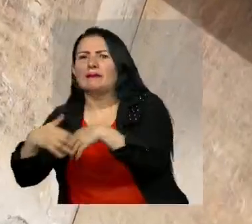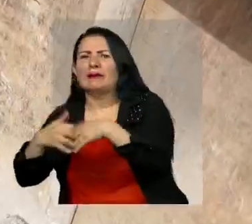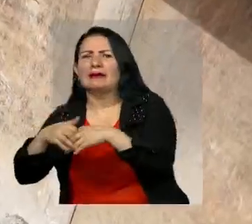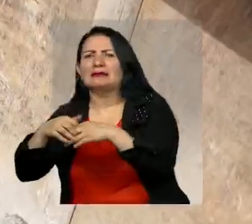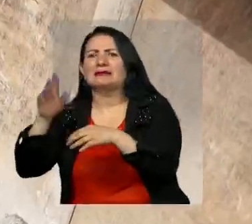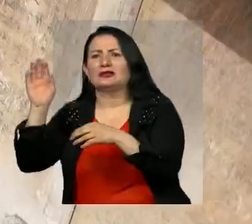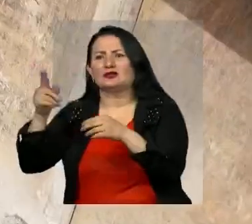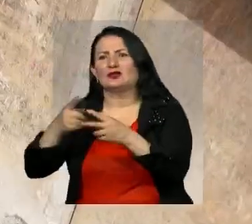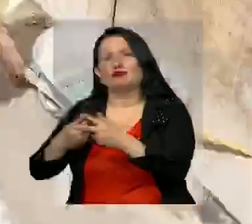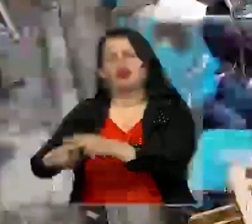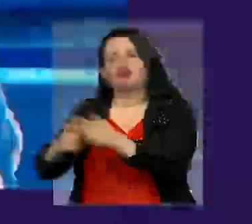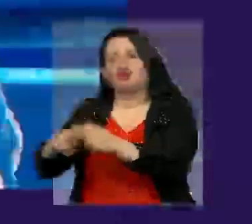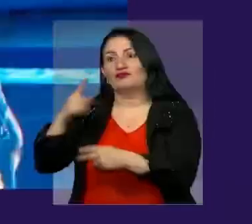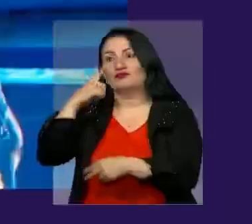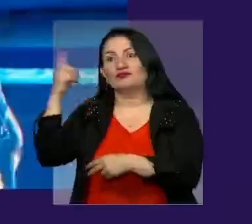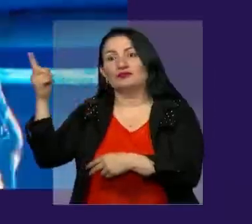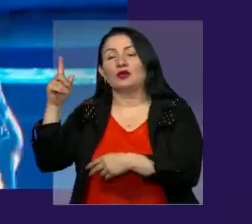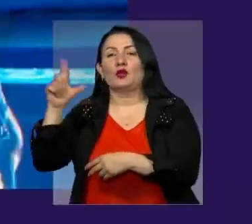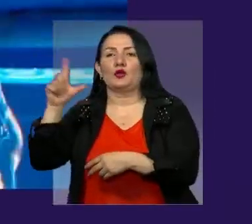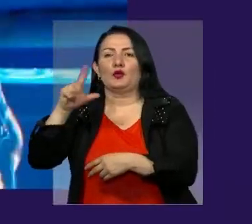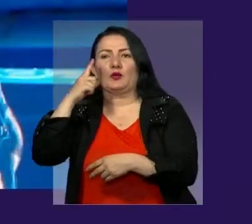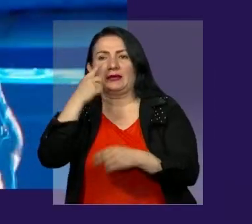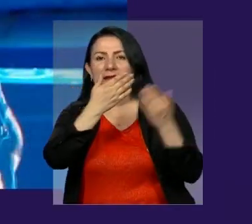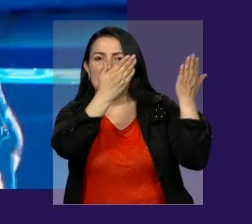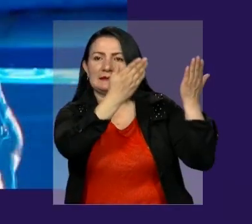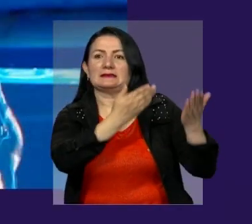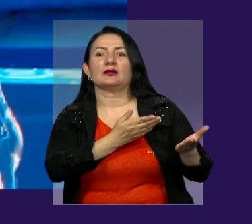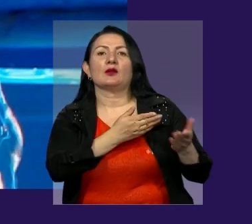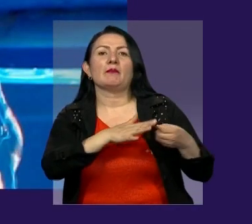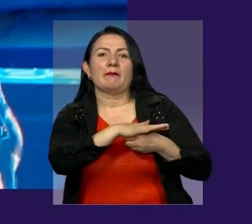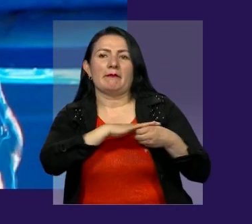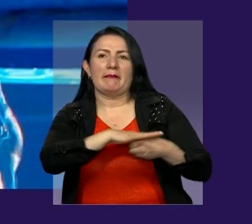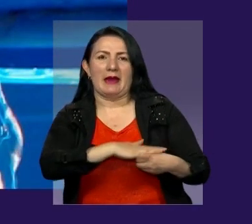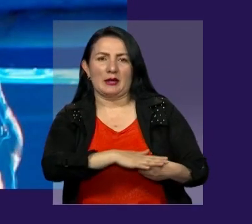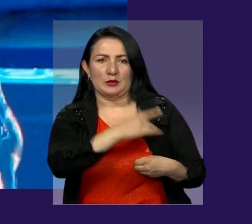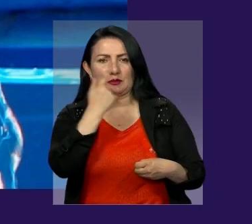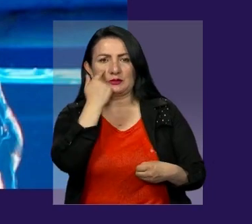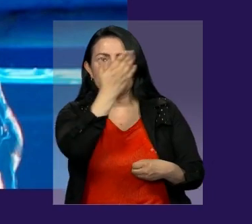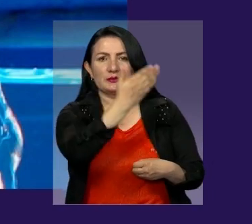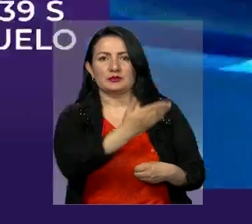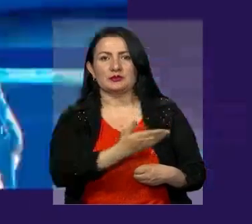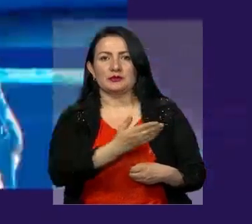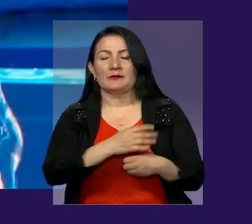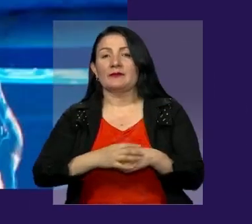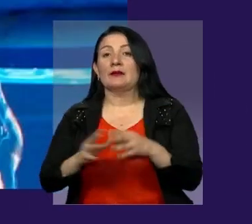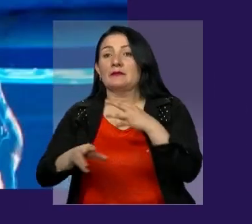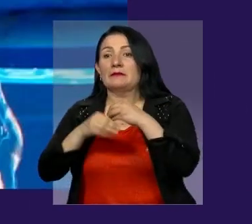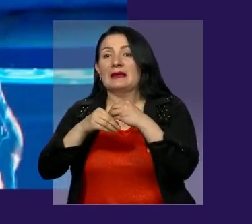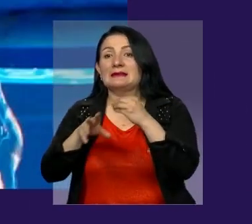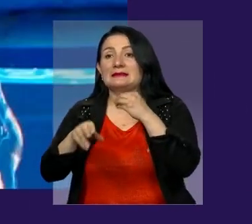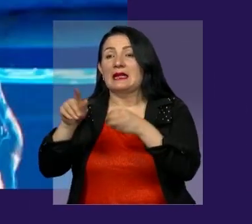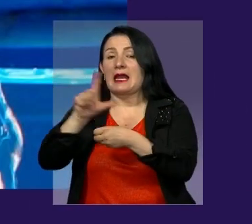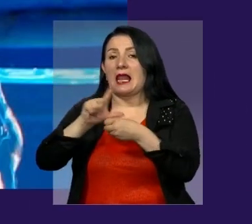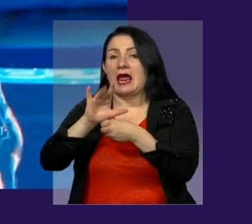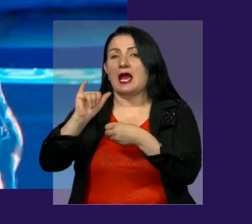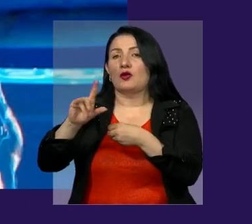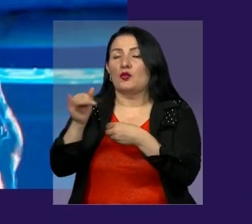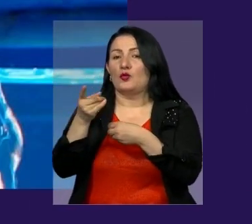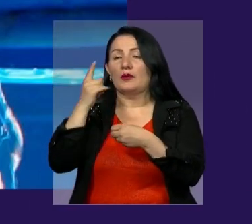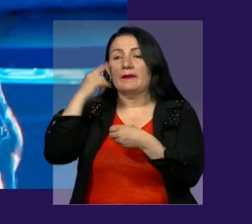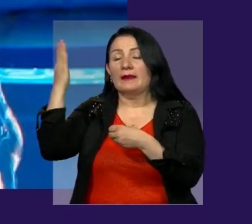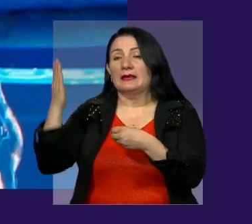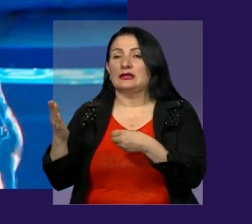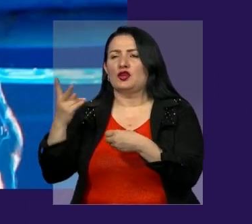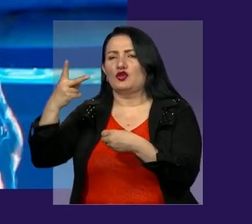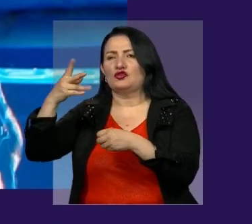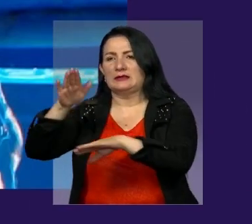planta El Dorado. Este lunes habrá restricciones en el suministro en los barrios abastecidos por los tanques El Ubal y La Laguna, a partir de las 2 de la